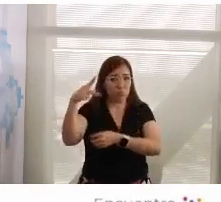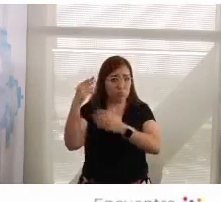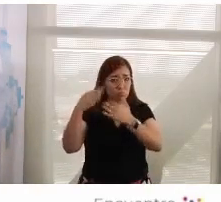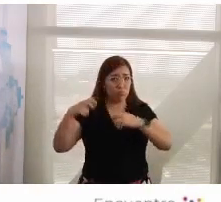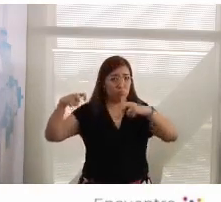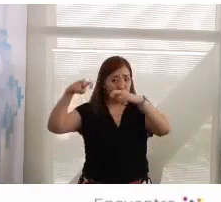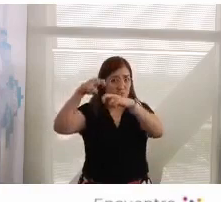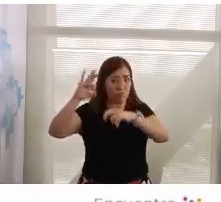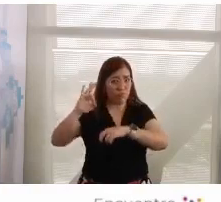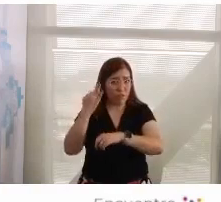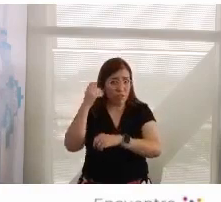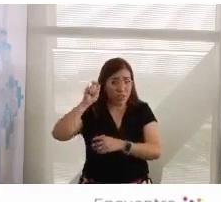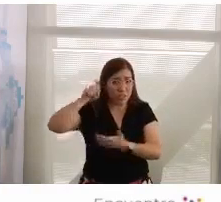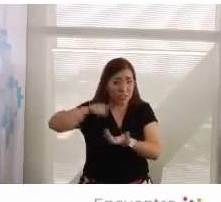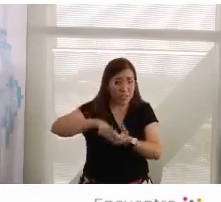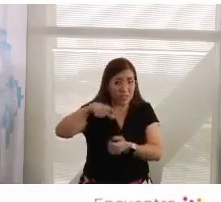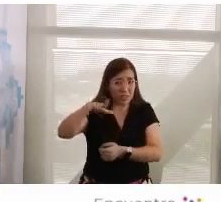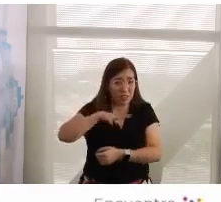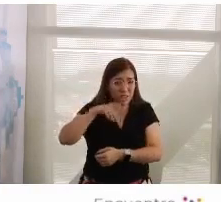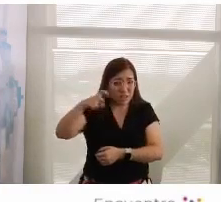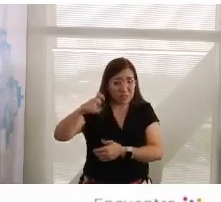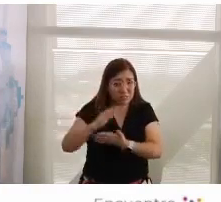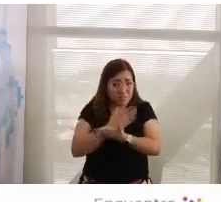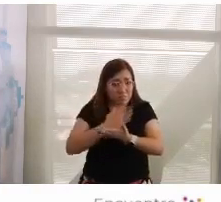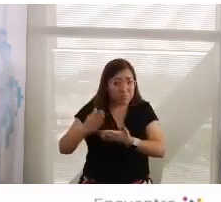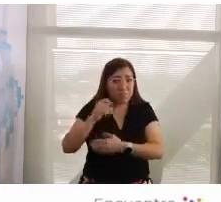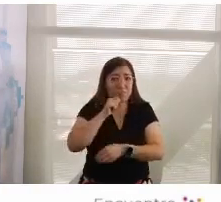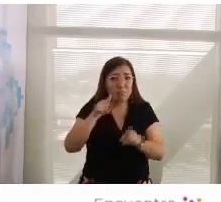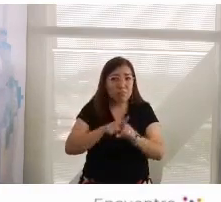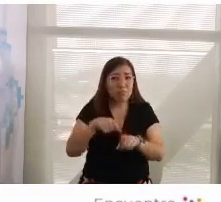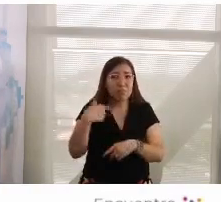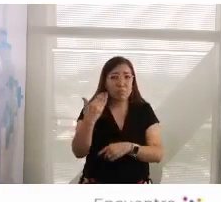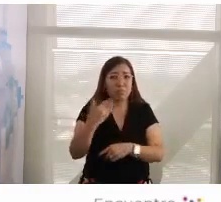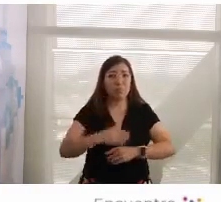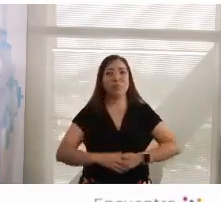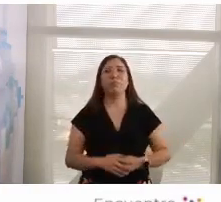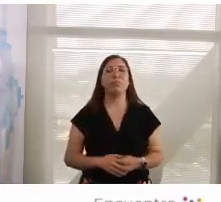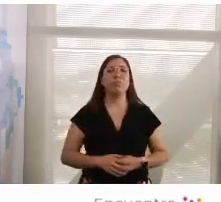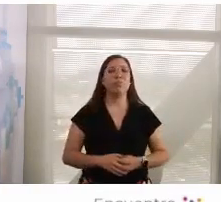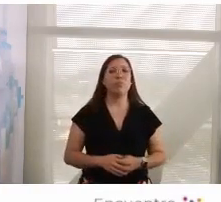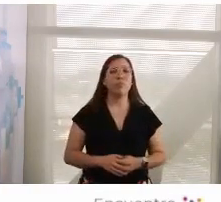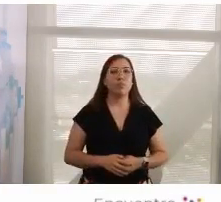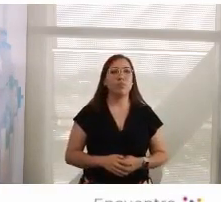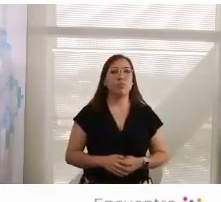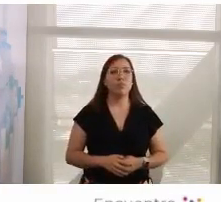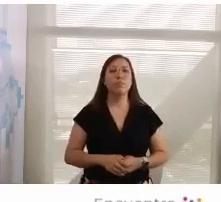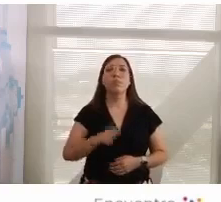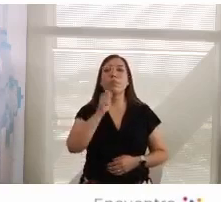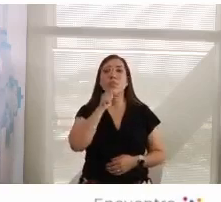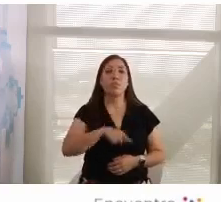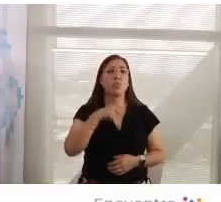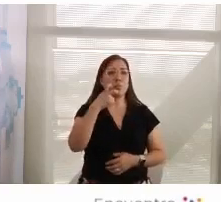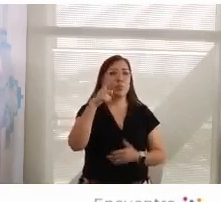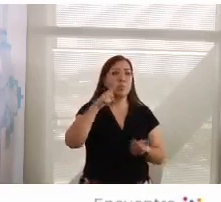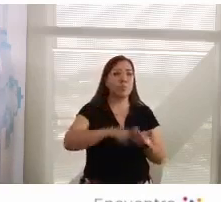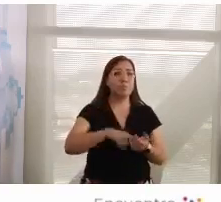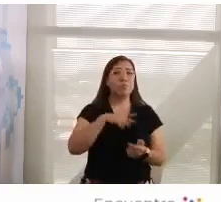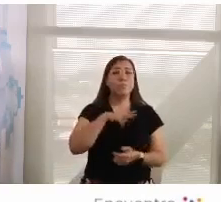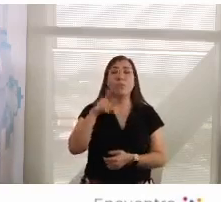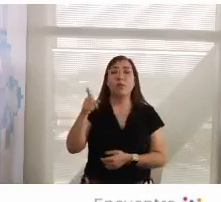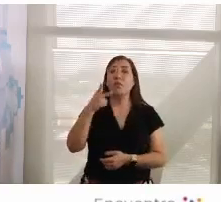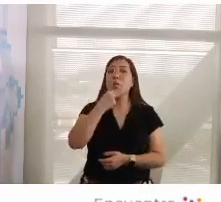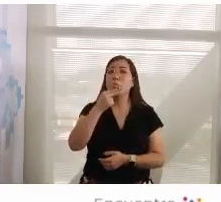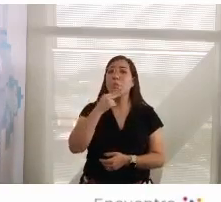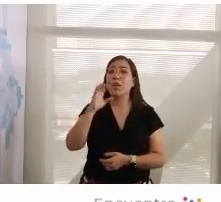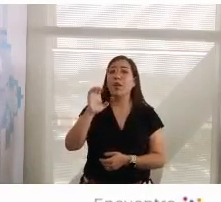última corte que nos resta de la legitimidad del Estado de Direito. Inclusive, Elon Musk tiene sido